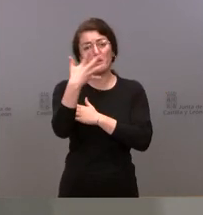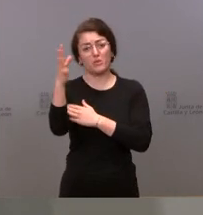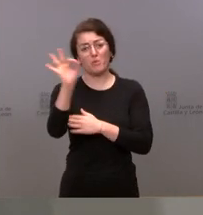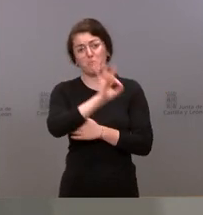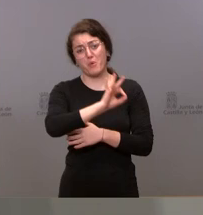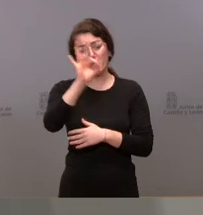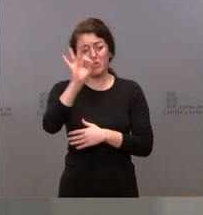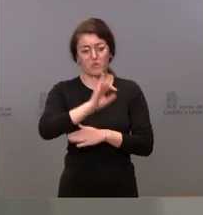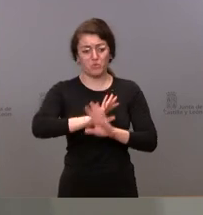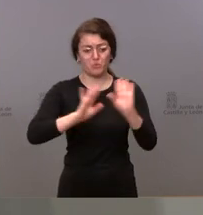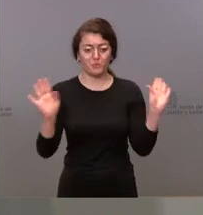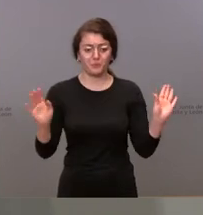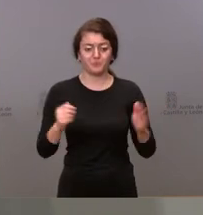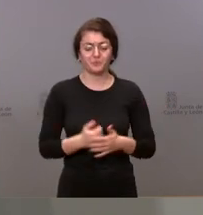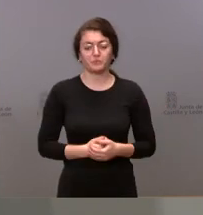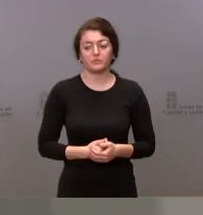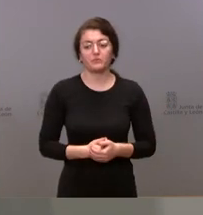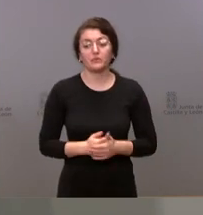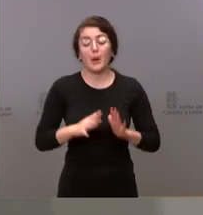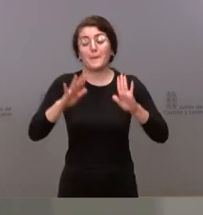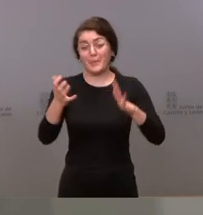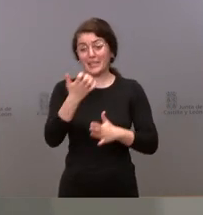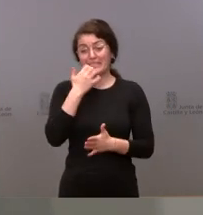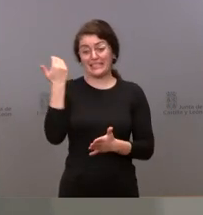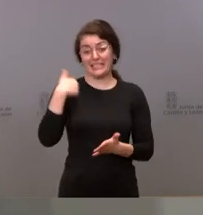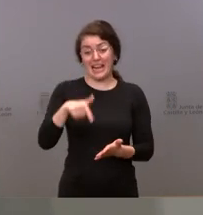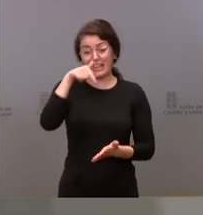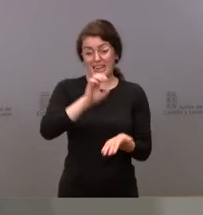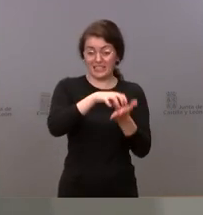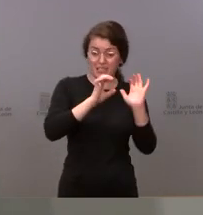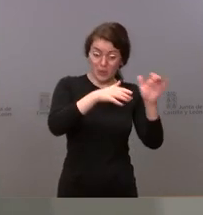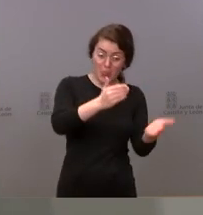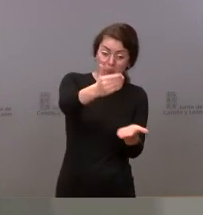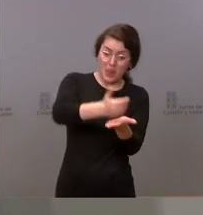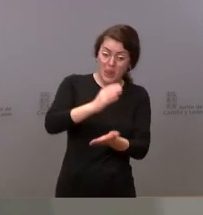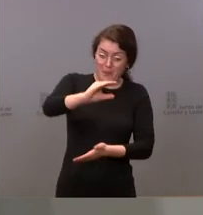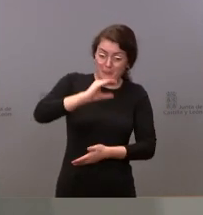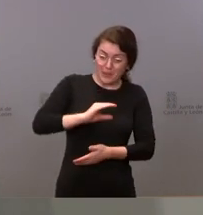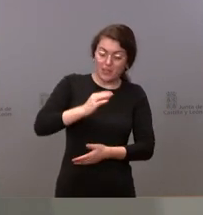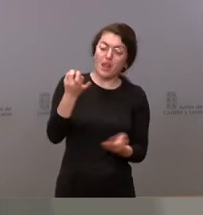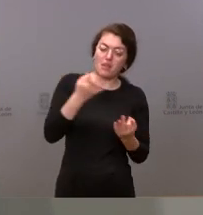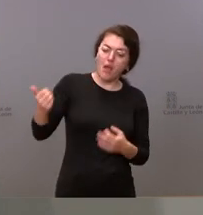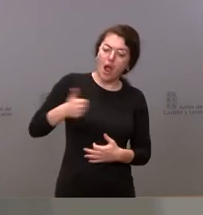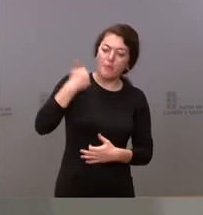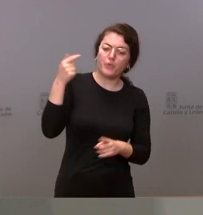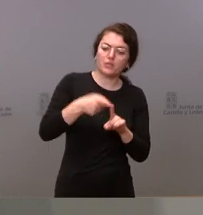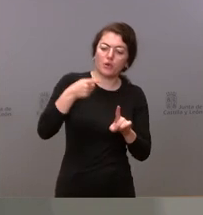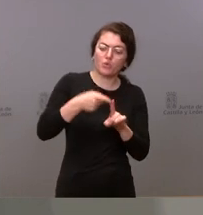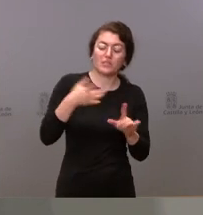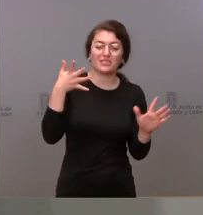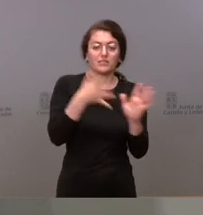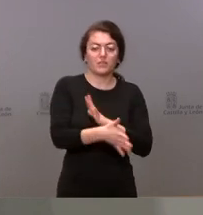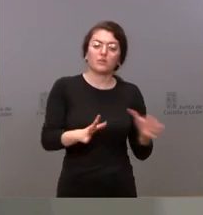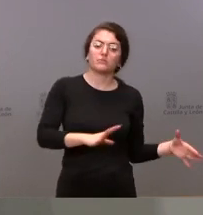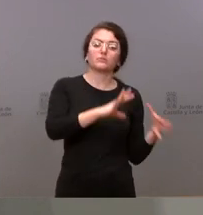obstante lo cual la parte que nos llegue a Castilla y León tenemos que aprovecharla tenemos que utilizarla y por tanto de la mano del gobierno